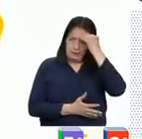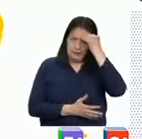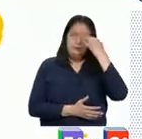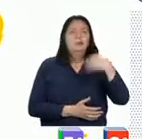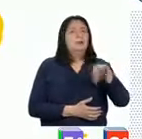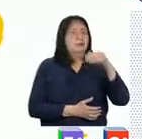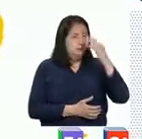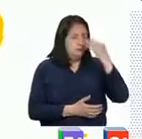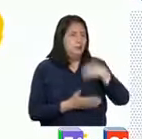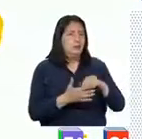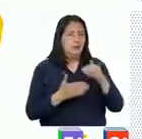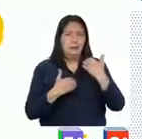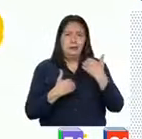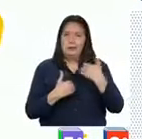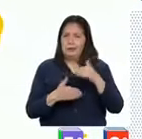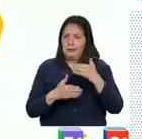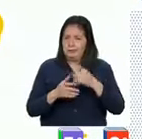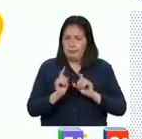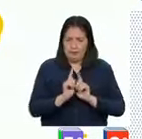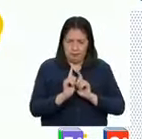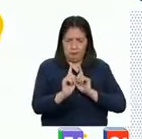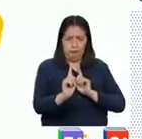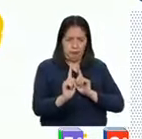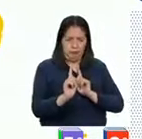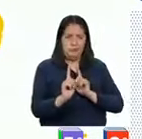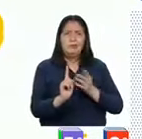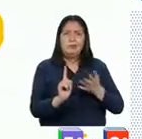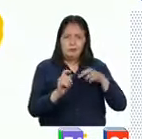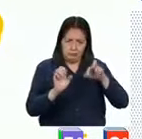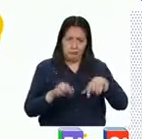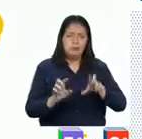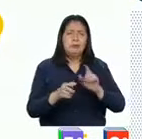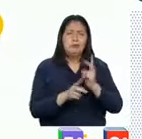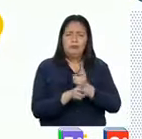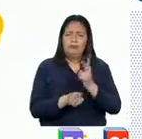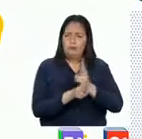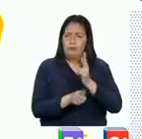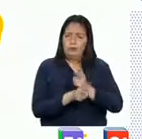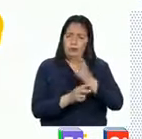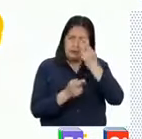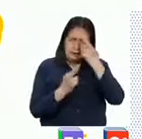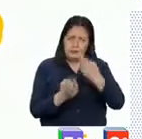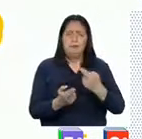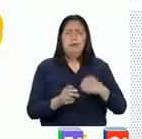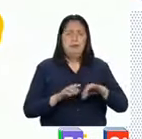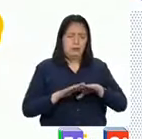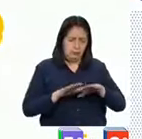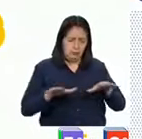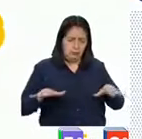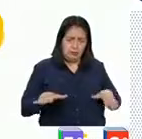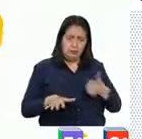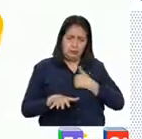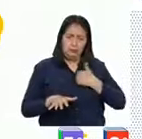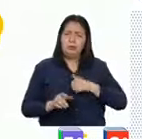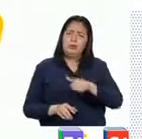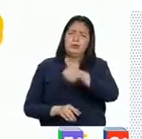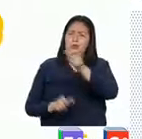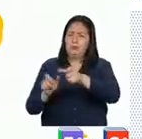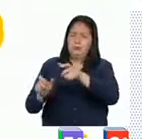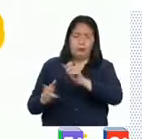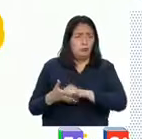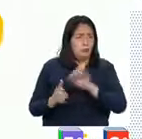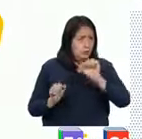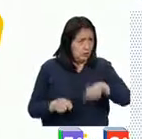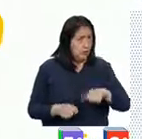reconocer que el límite de nuestro espacio personal nos permitirá cuidar y respetar nuestro espacio y el de los demás. Y